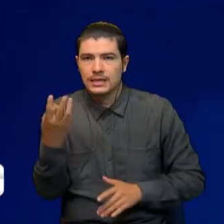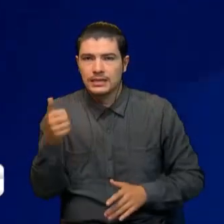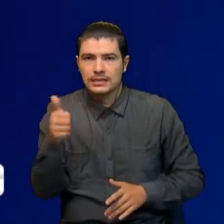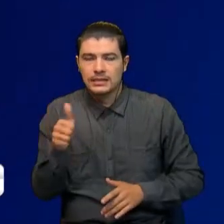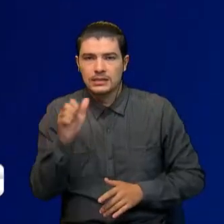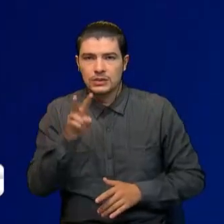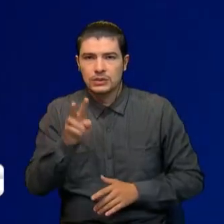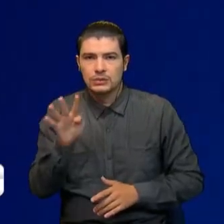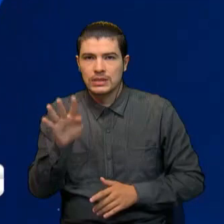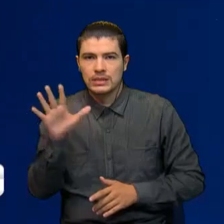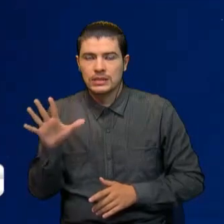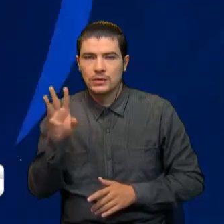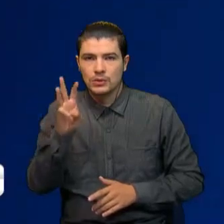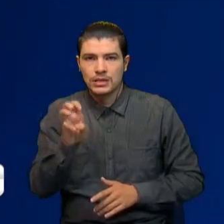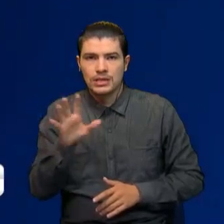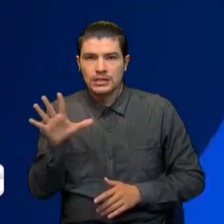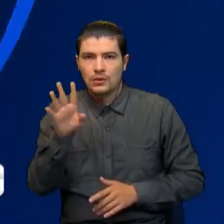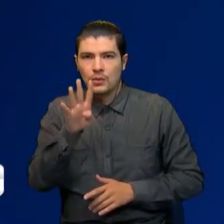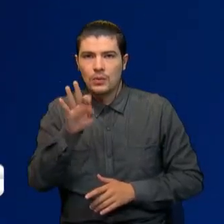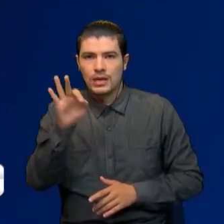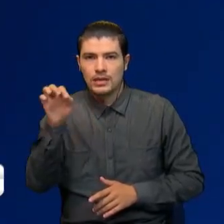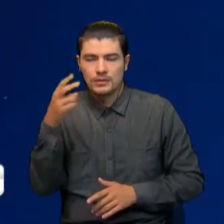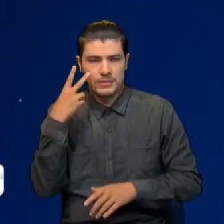-8548. Hasta la próxima.